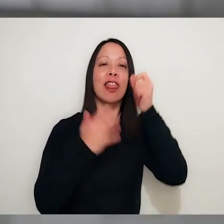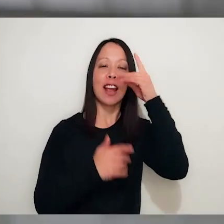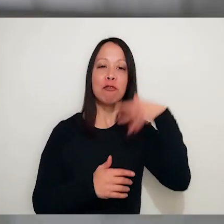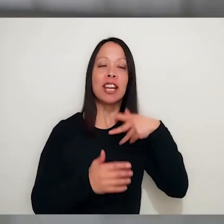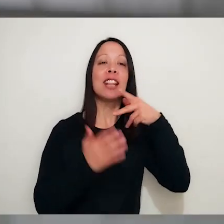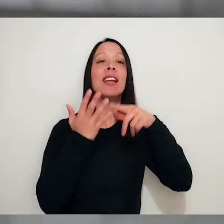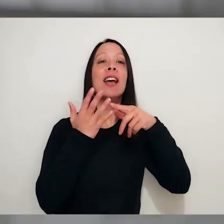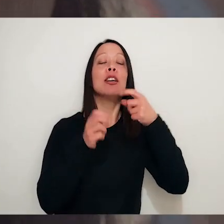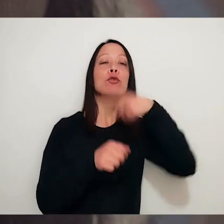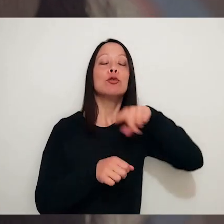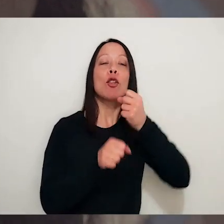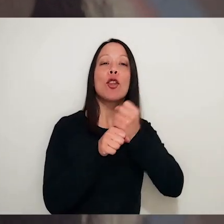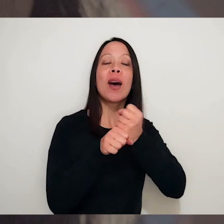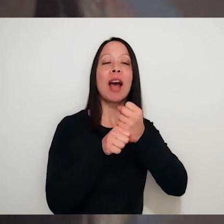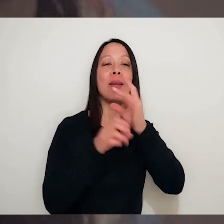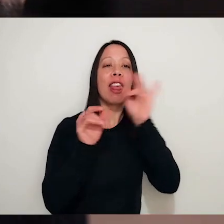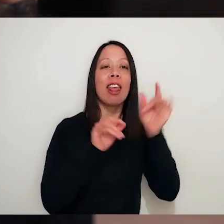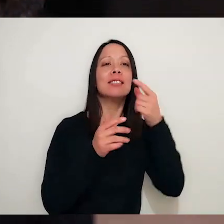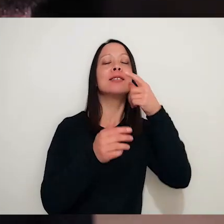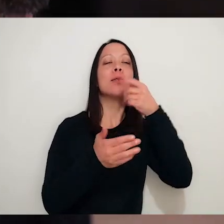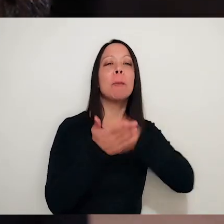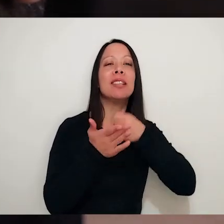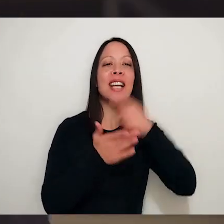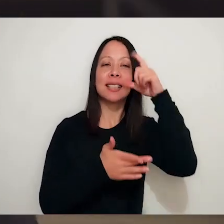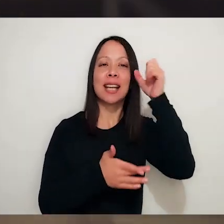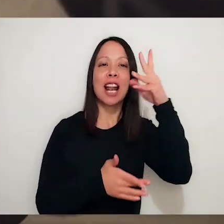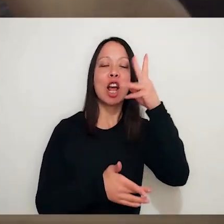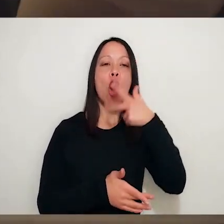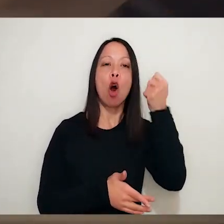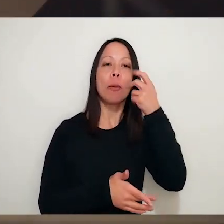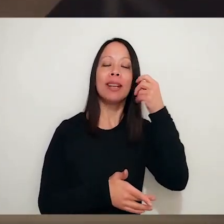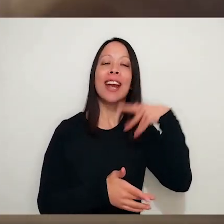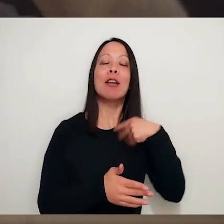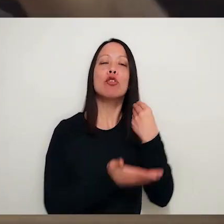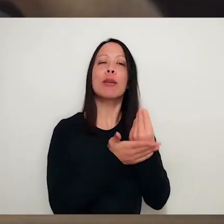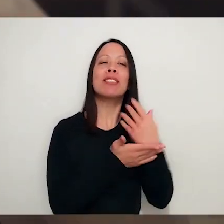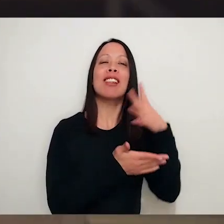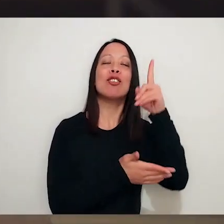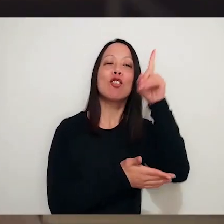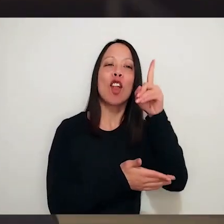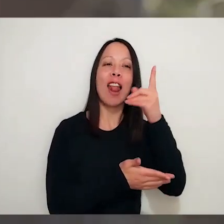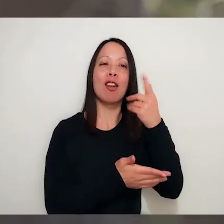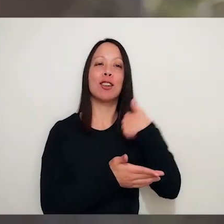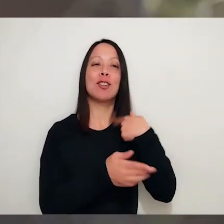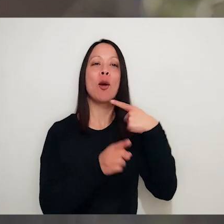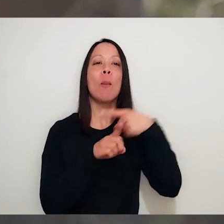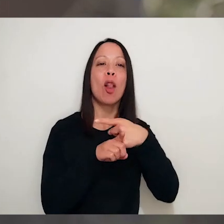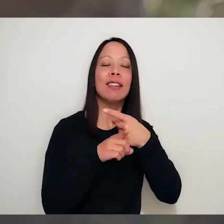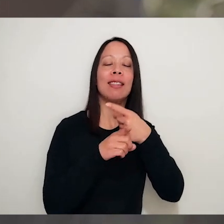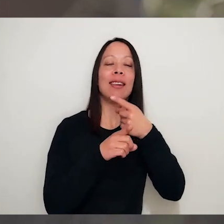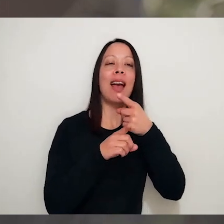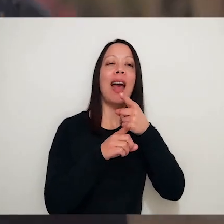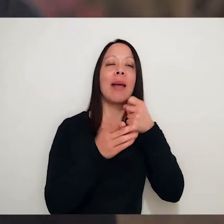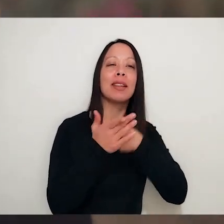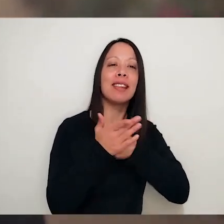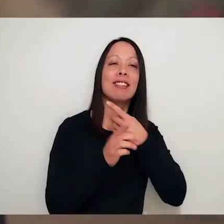danza. Somos trabajadoras. Militante del hormiguero. En el zon barrio. Represento a la zona norte criminal. Soy militante política y militante